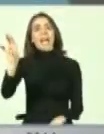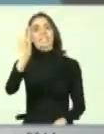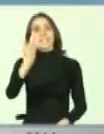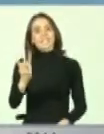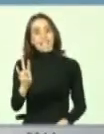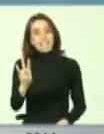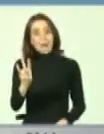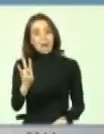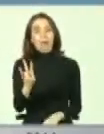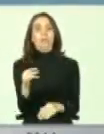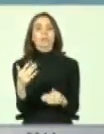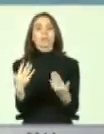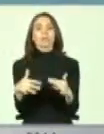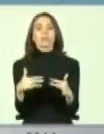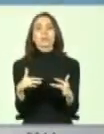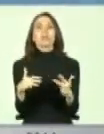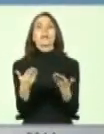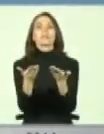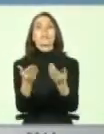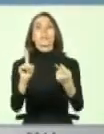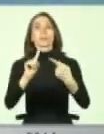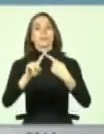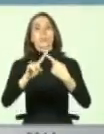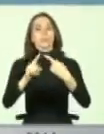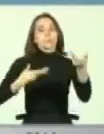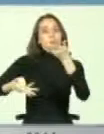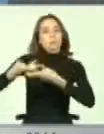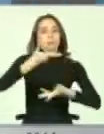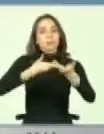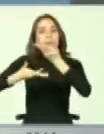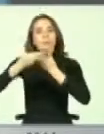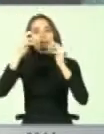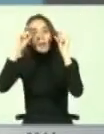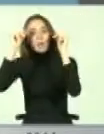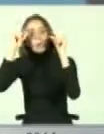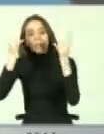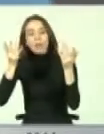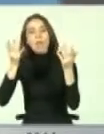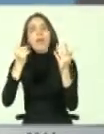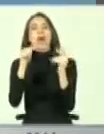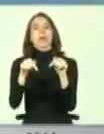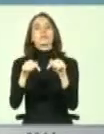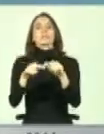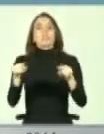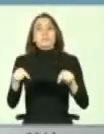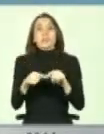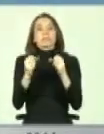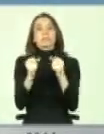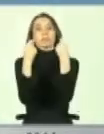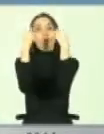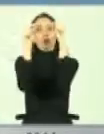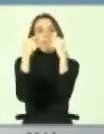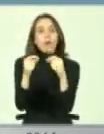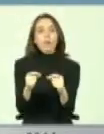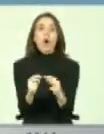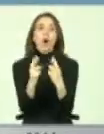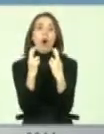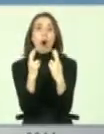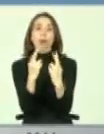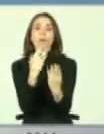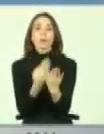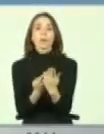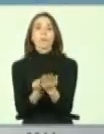de participación, un espacio de intercambio de ideas, un espacio de evaluación y un espacio donde ojalá haya